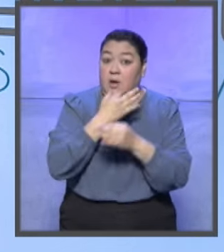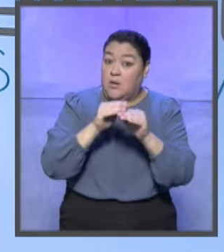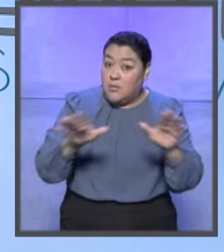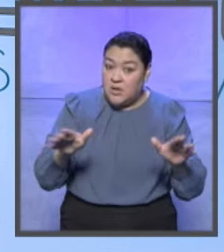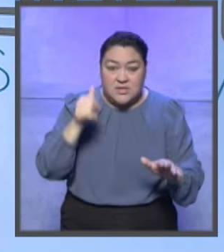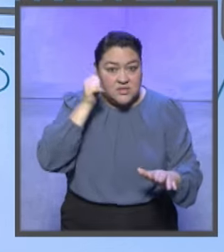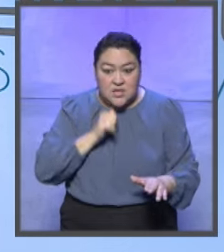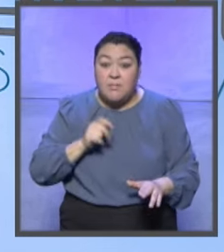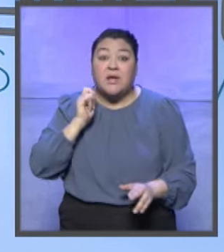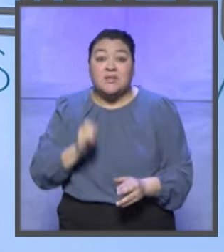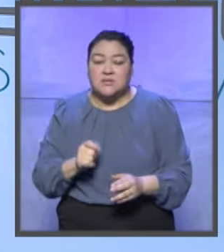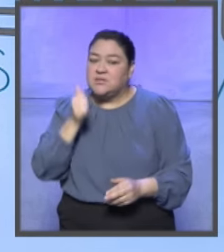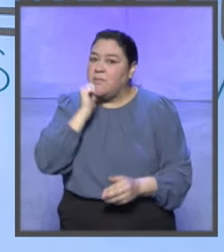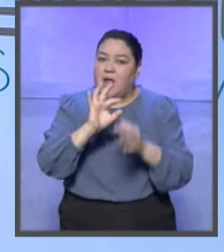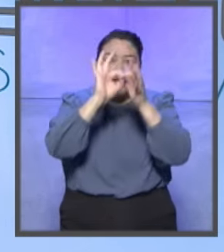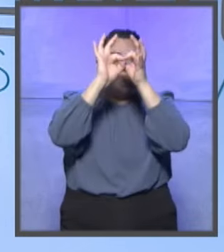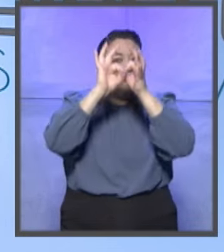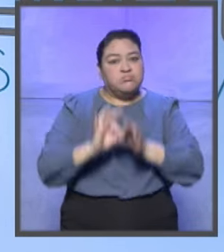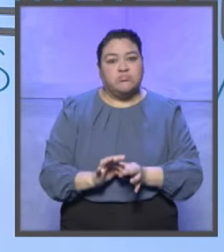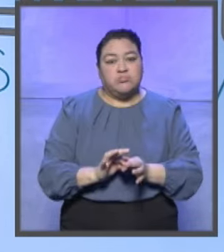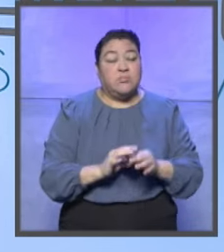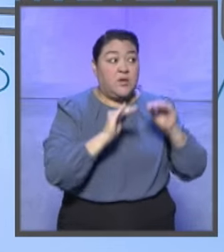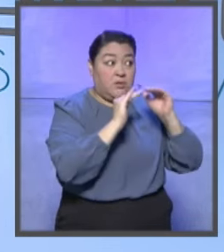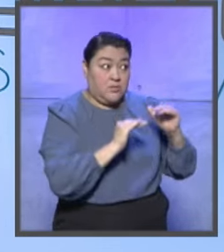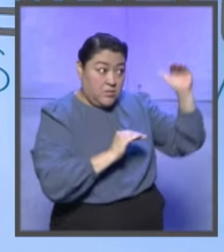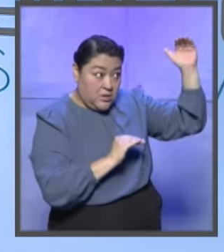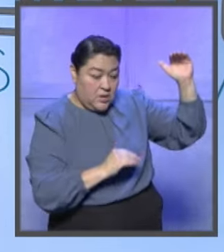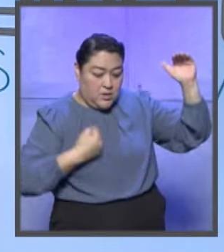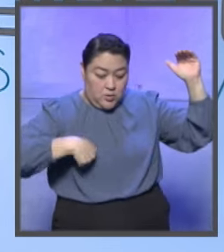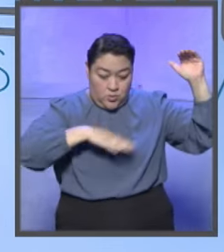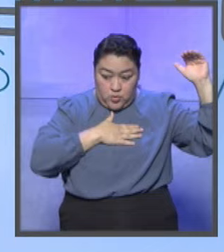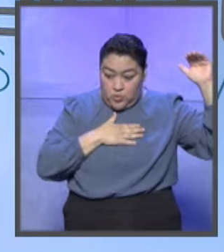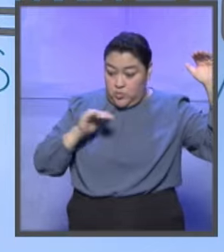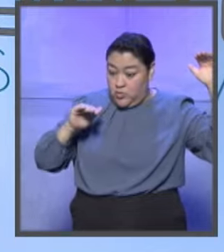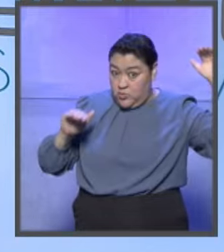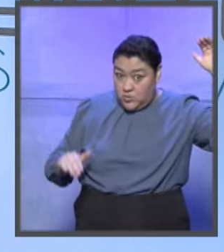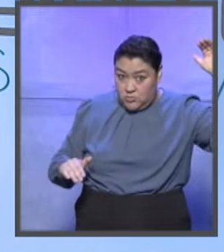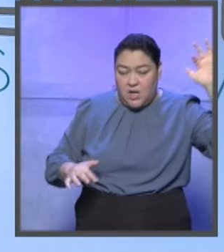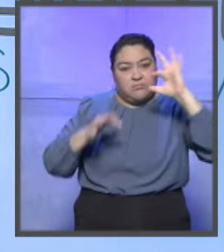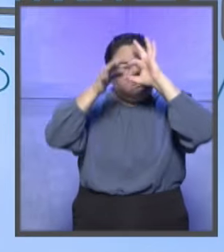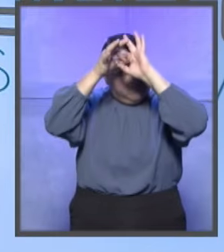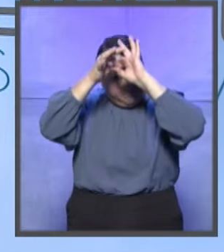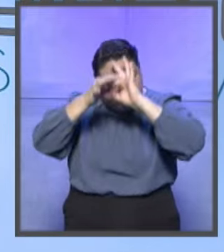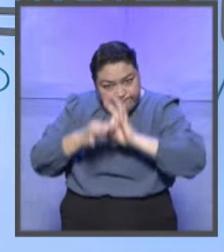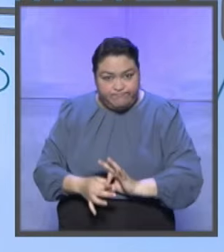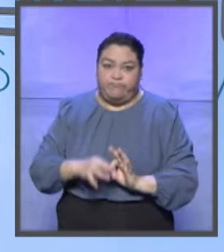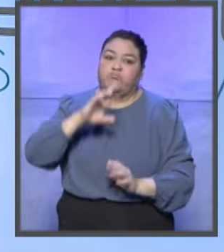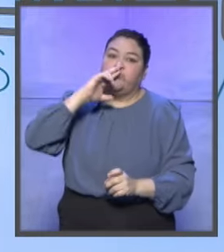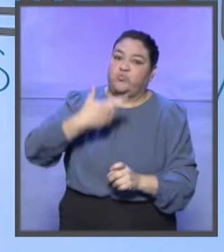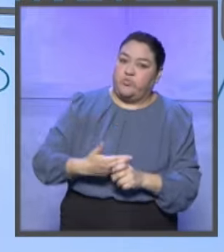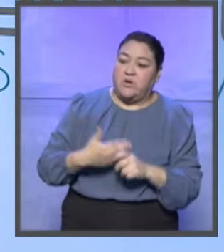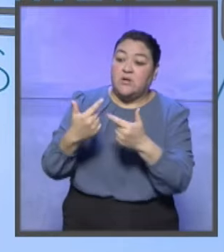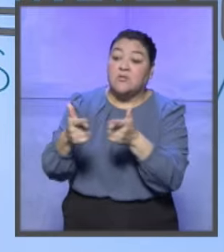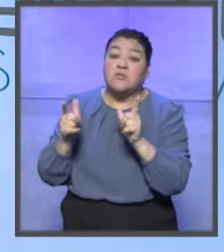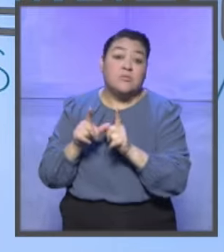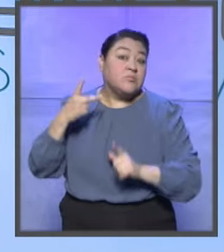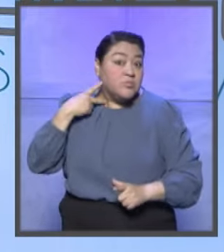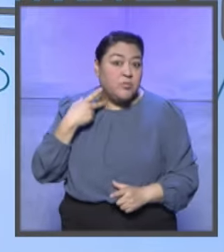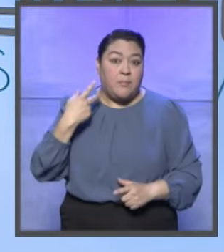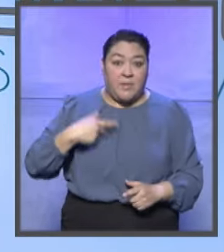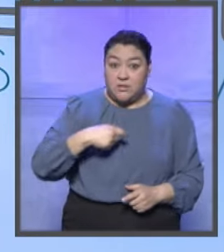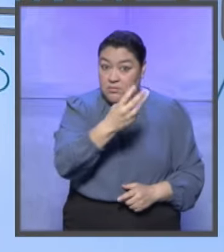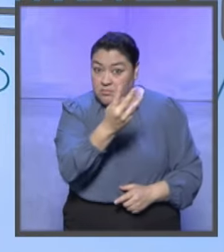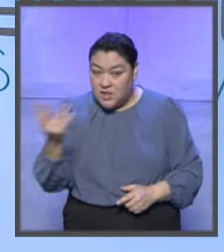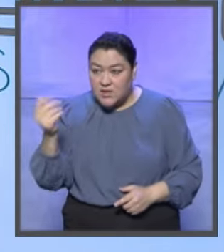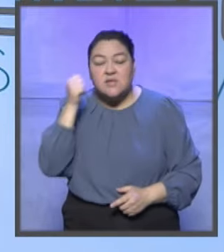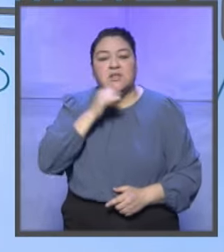le apuesto a la consistencia, a la coherencia como un valor intrínseco para que todos los operadores políticos, partidos, sepan que